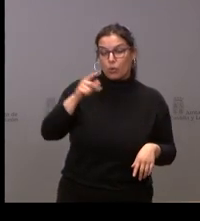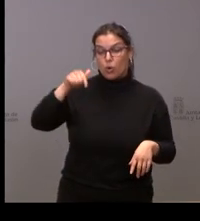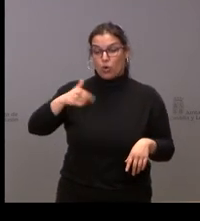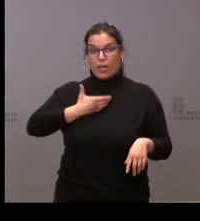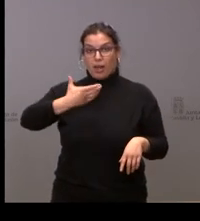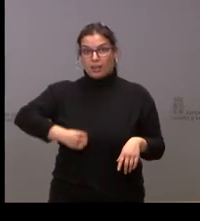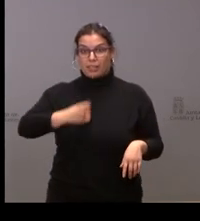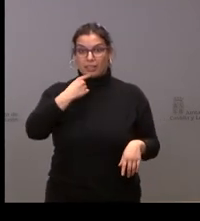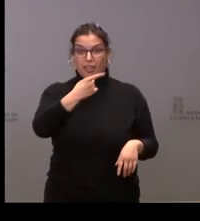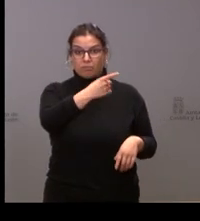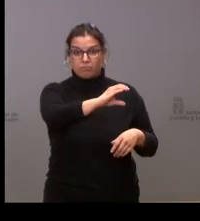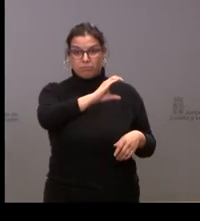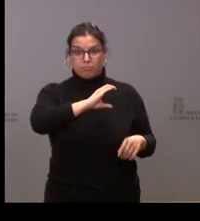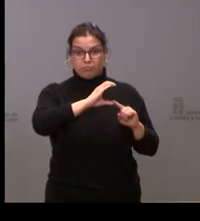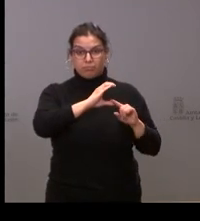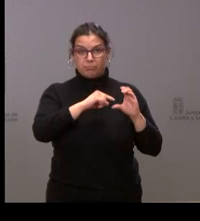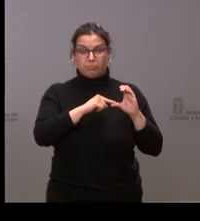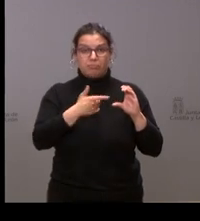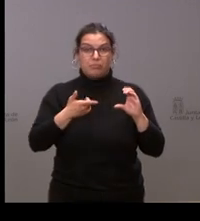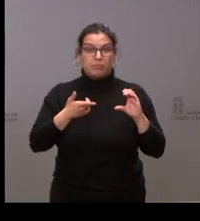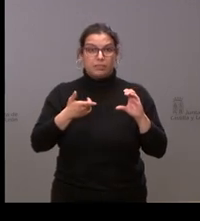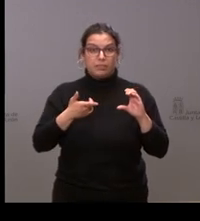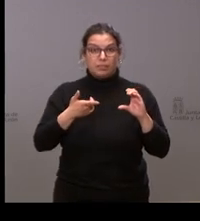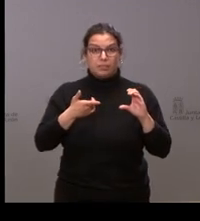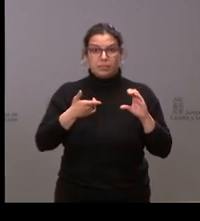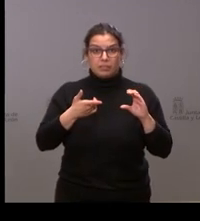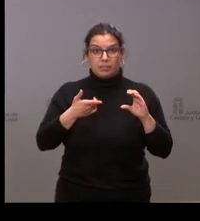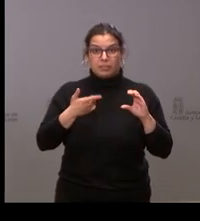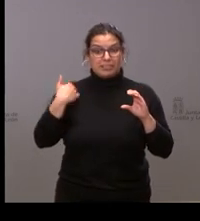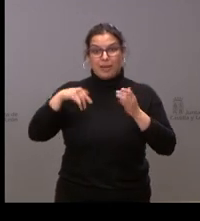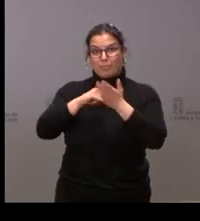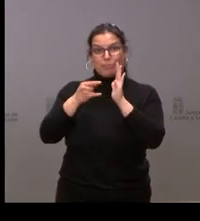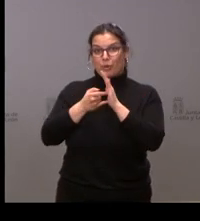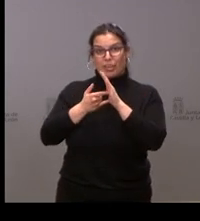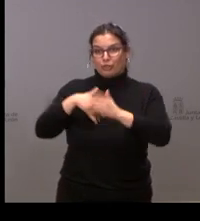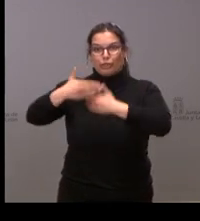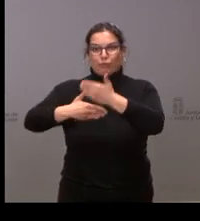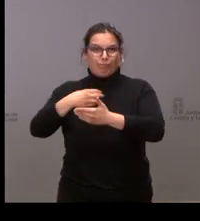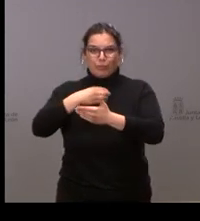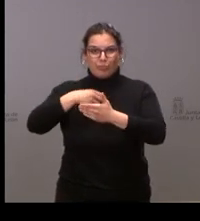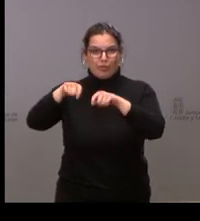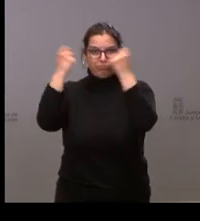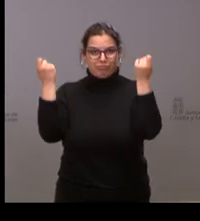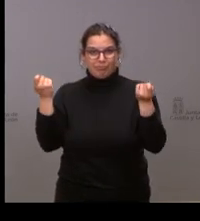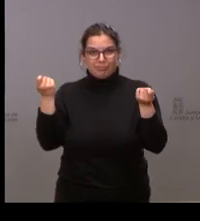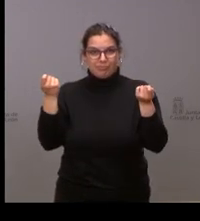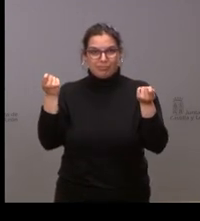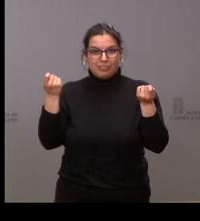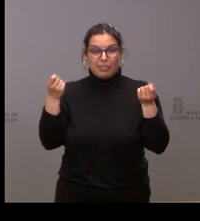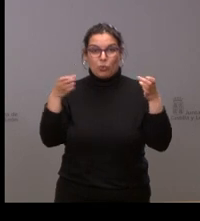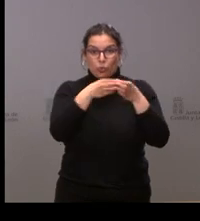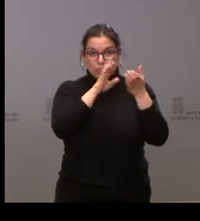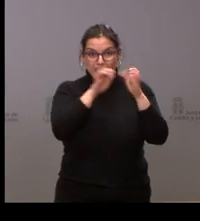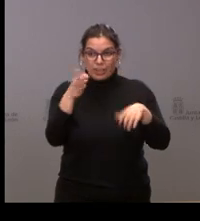alcalde que con esa aportación que se hace inviable el proyecto sobre el que se estaba trabajando y que la Junta tiene en su poder desde